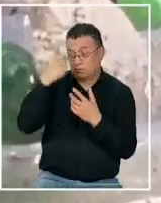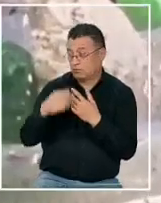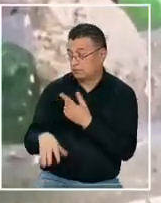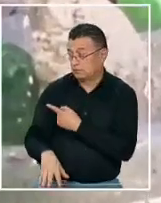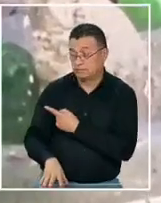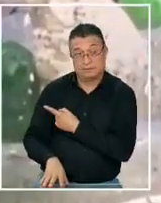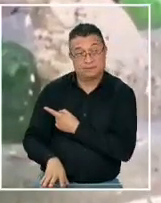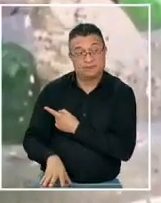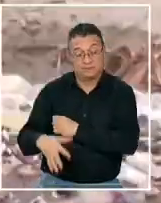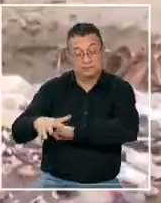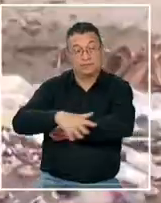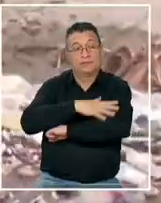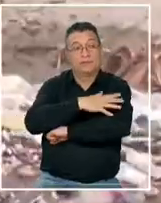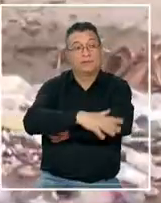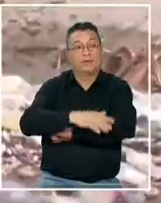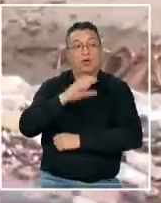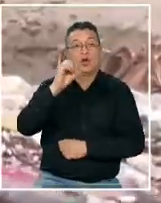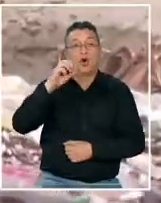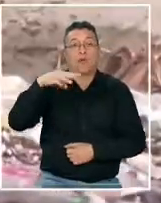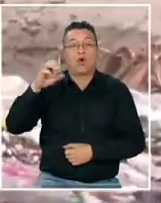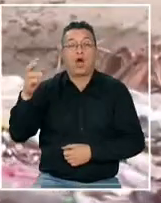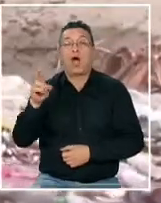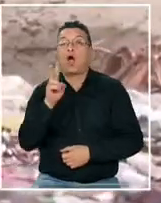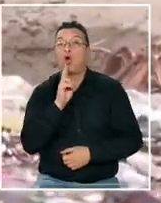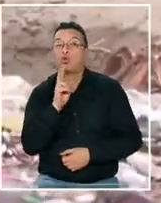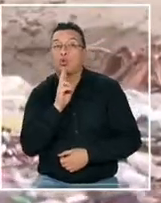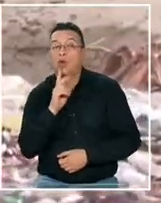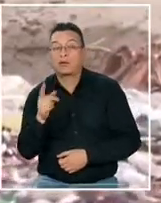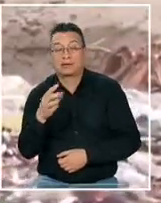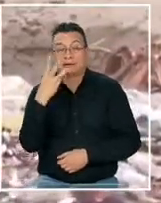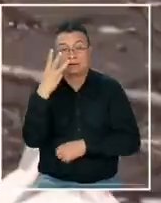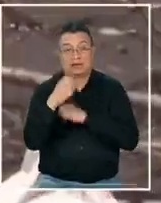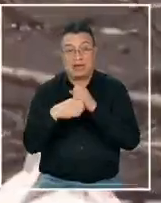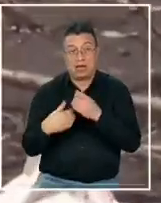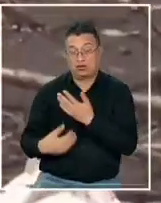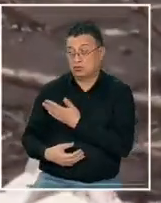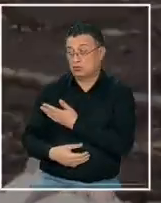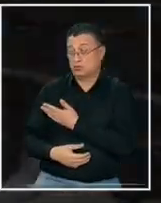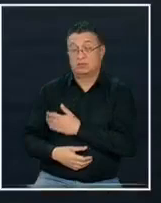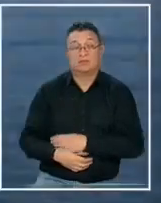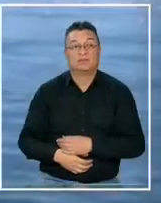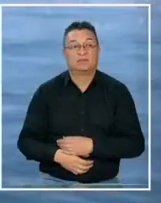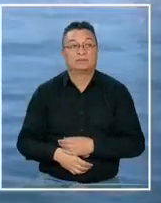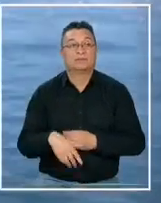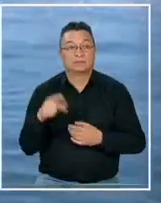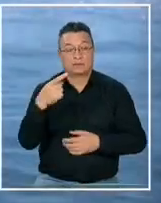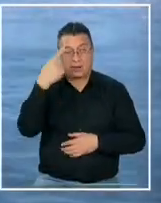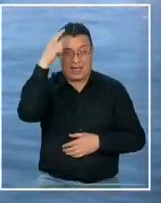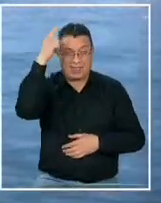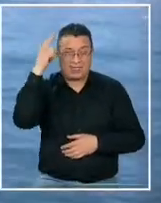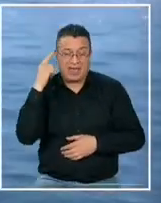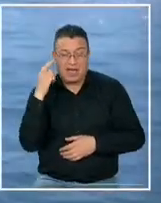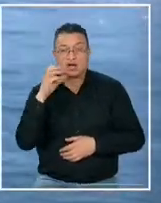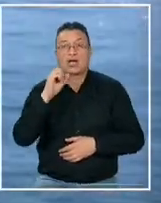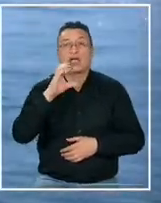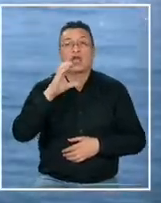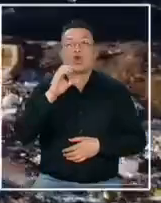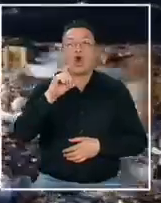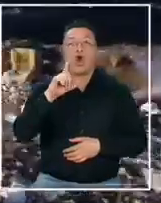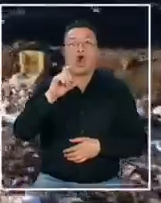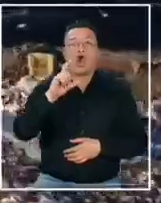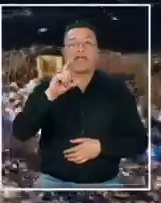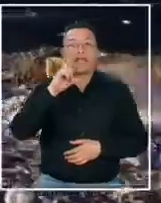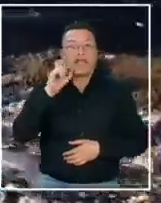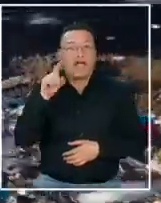estas en las costas de Omoa en Honduras hace solo 3 años el gran daño que le hace a la ecología a todo esto